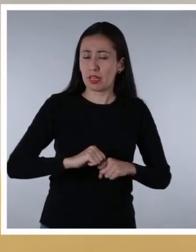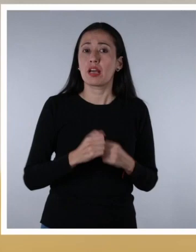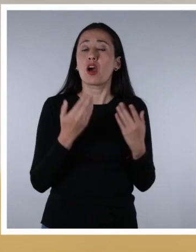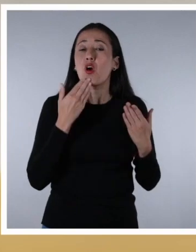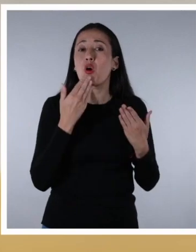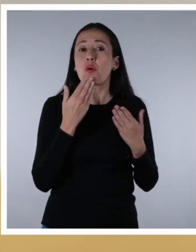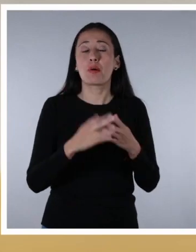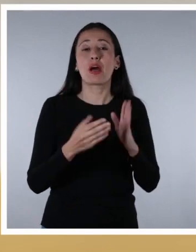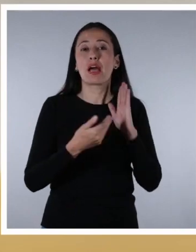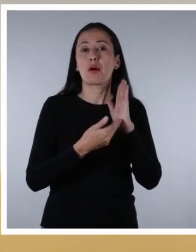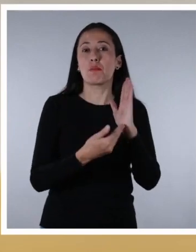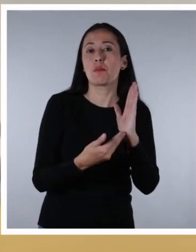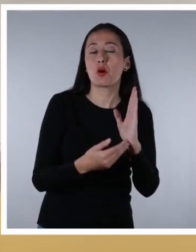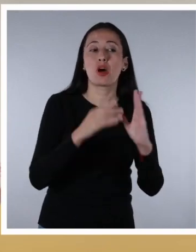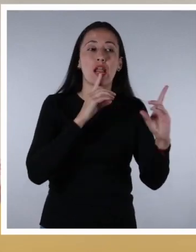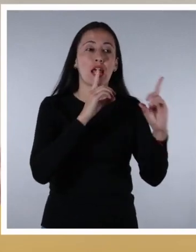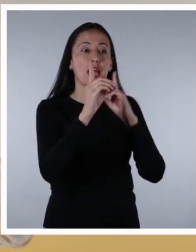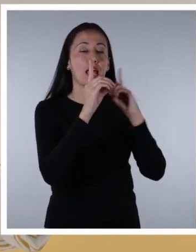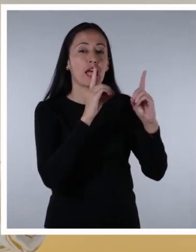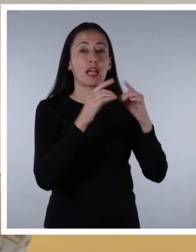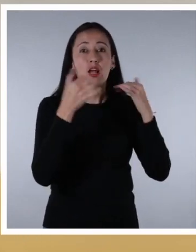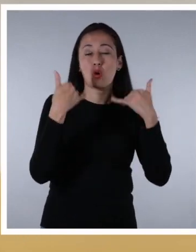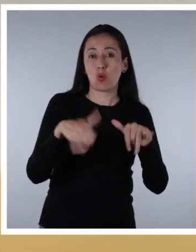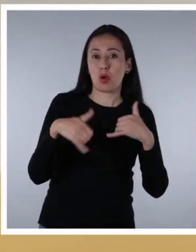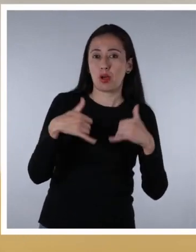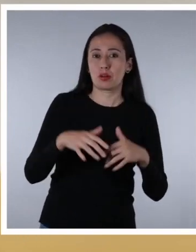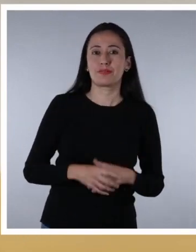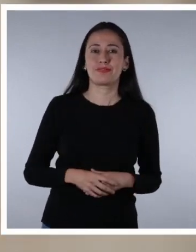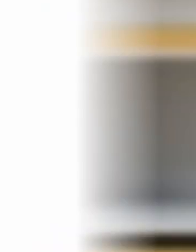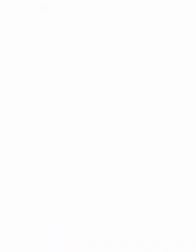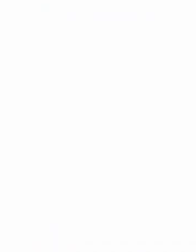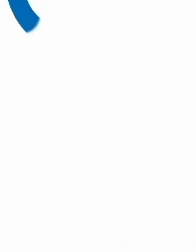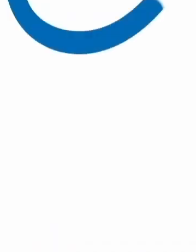nuestros hijos e hijas es a través del diálogo y el juego.